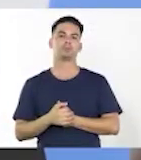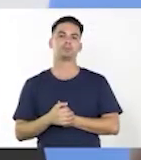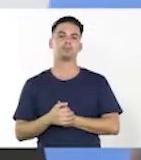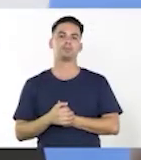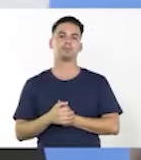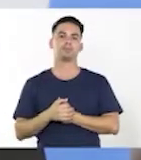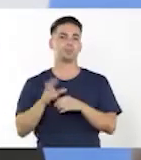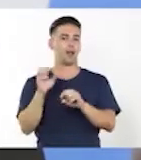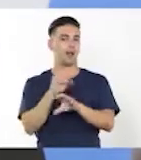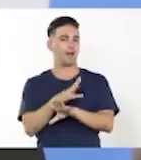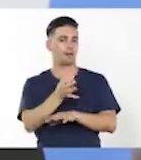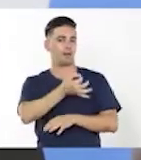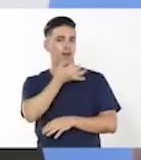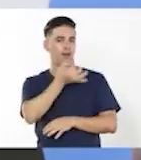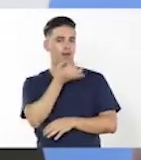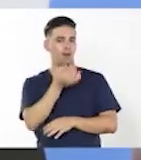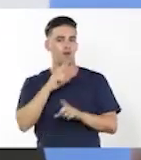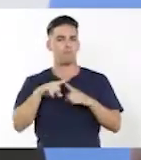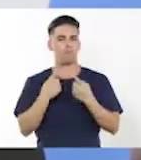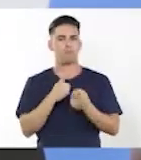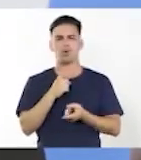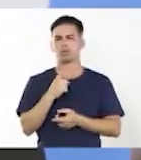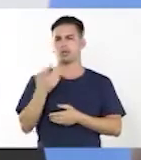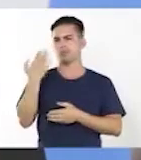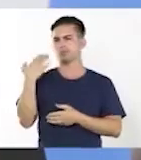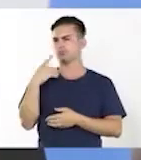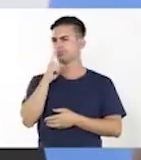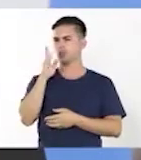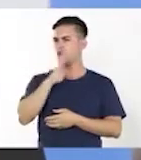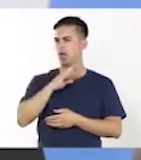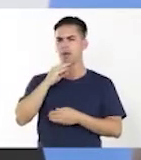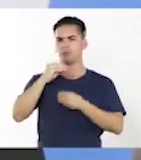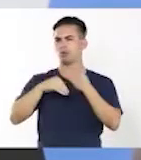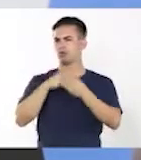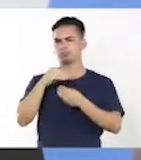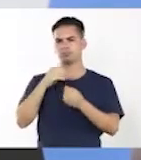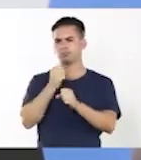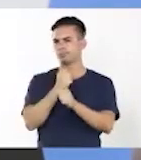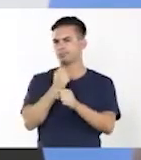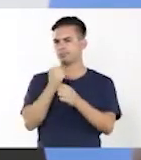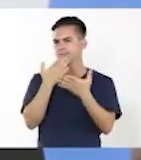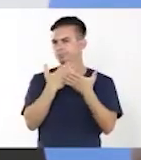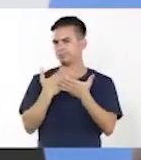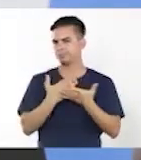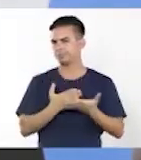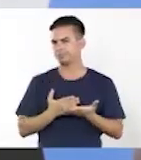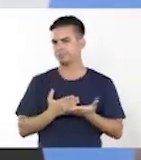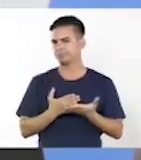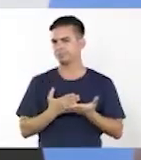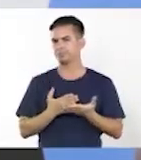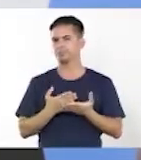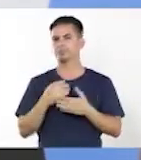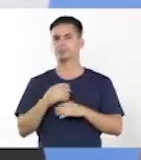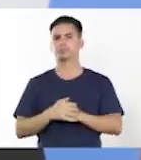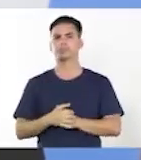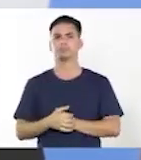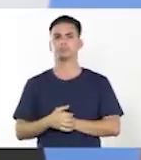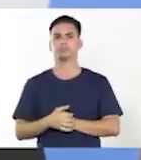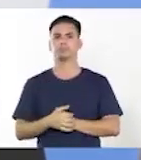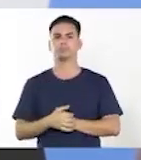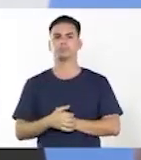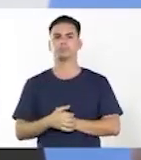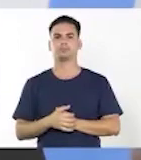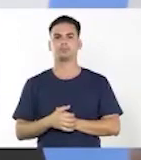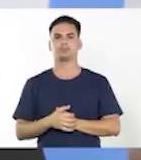Bien, quise aclarar esto porque no habíamos trabajado. No habíamos trabajado. Ustedes los trabajaron en las